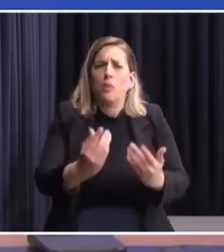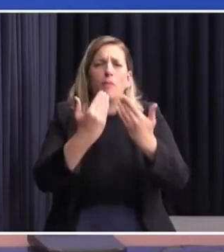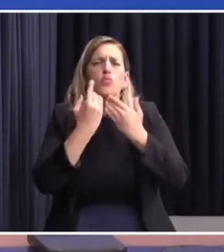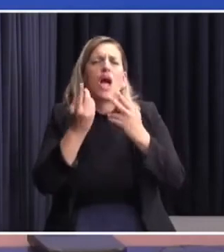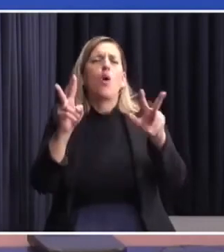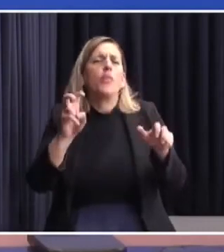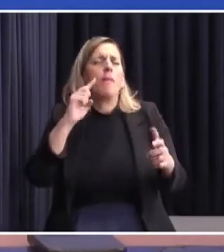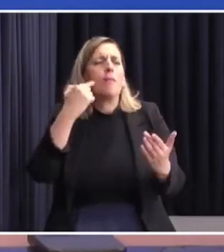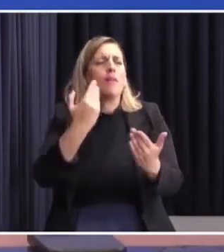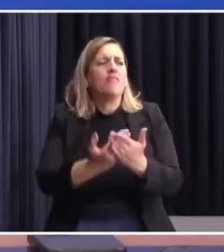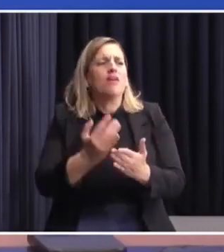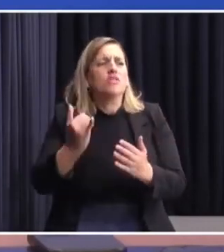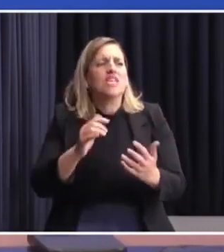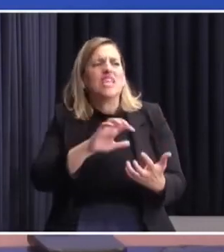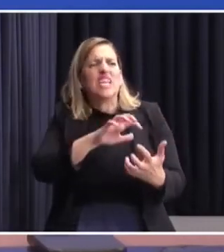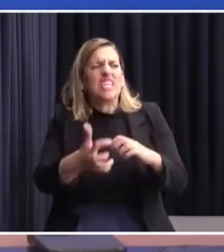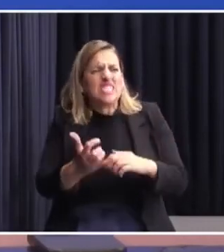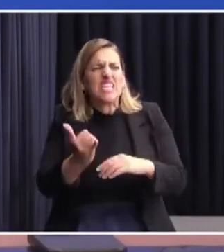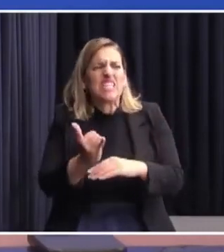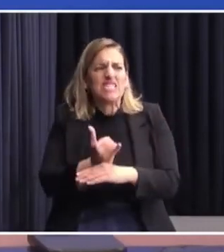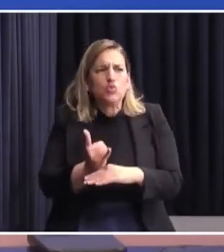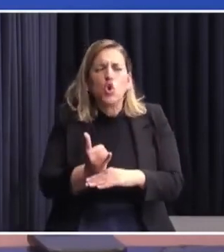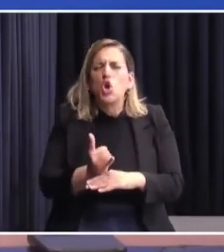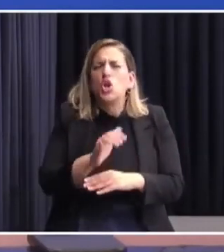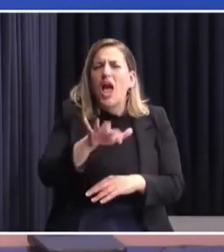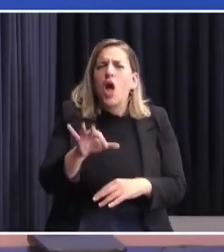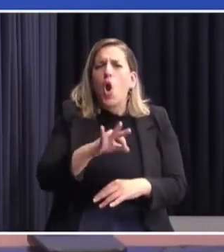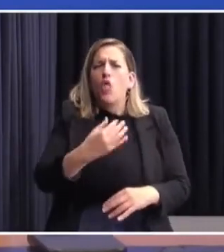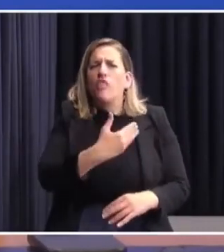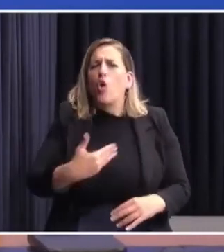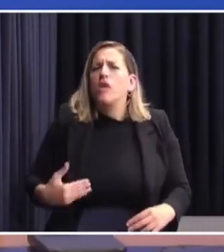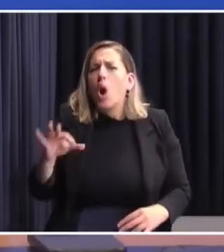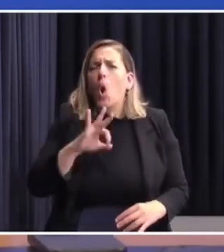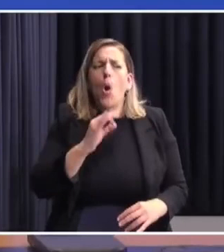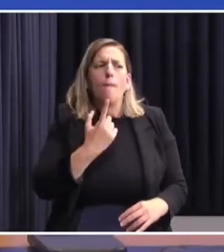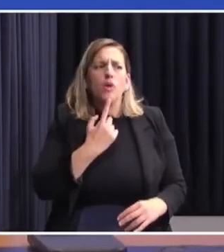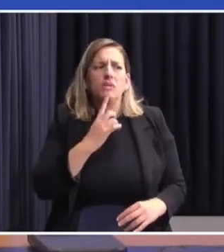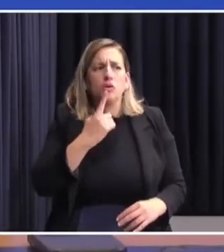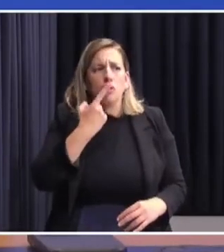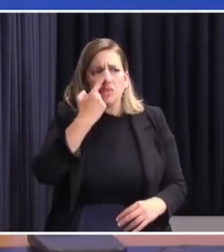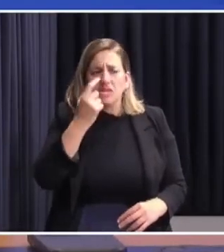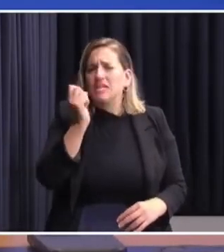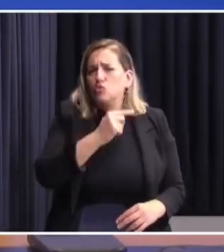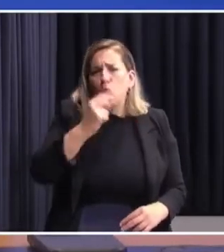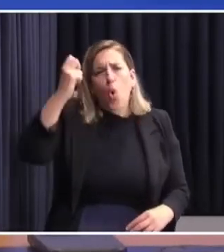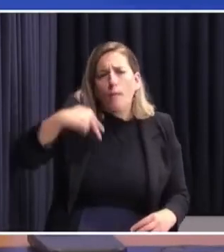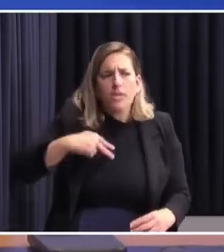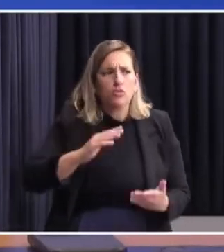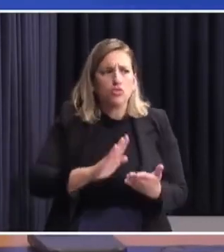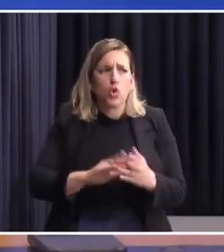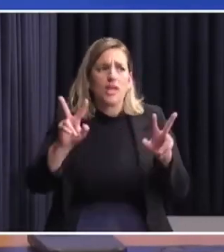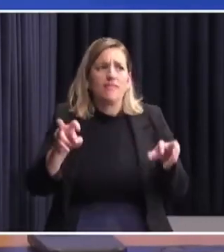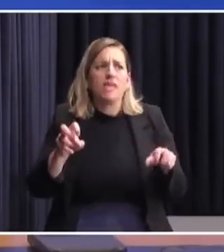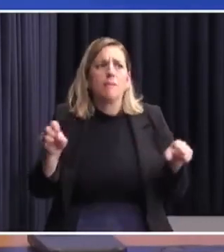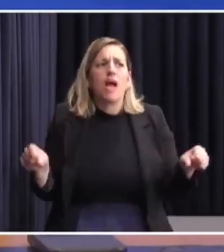hay un tema planteado, si hay una crisis institucional, si hay una crisis de gobierno o política. Me interesa saber su opinión al respecto.